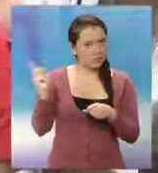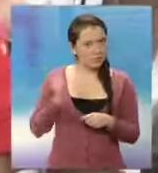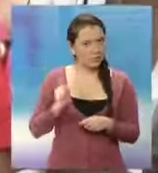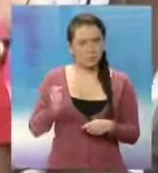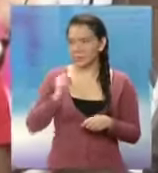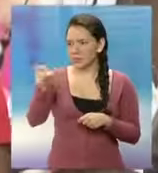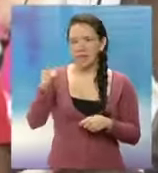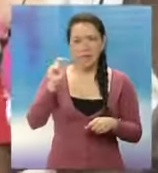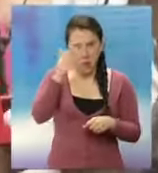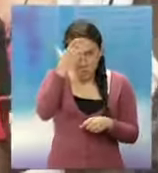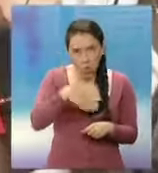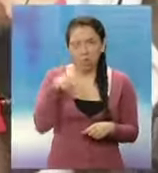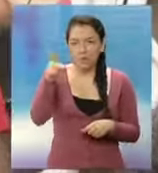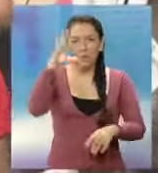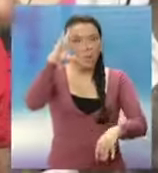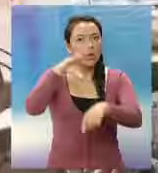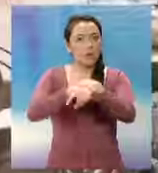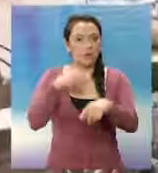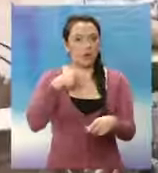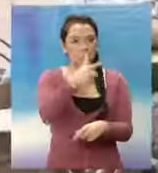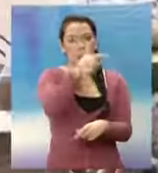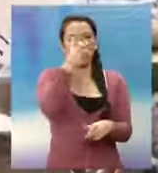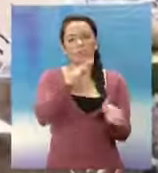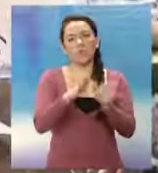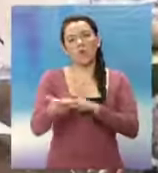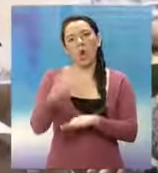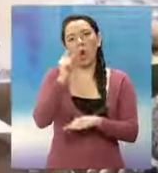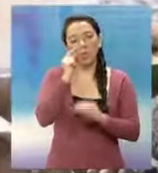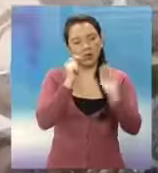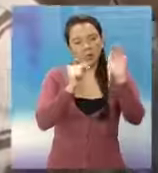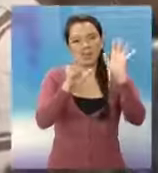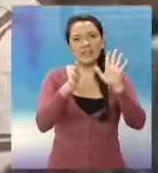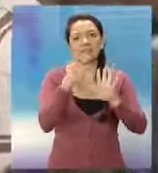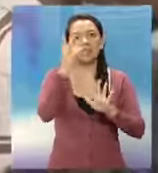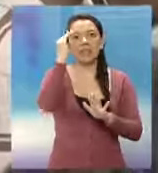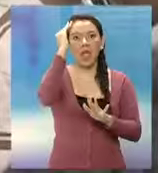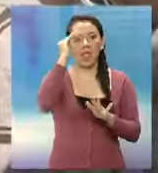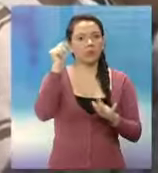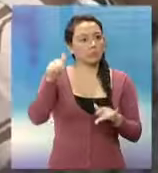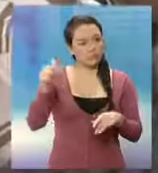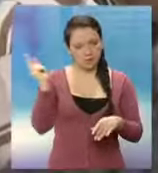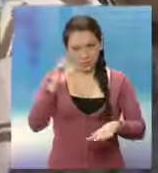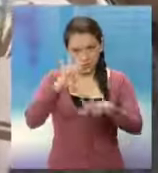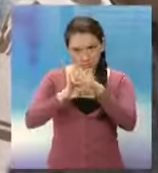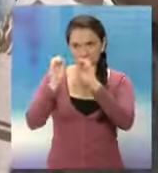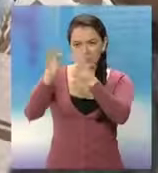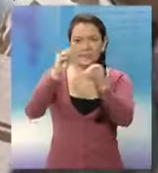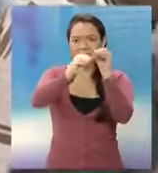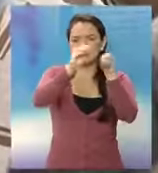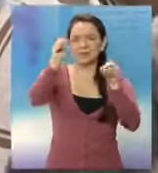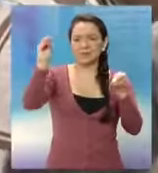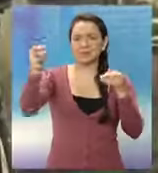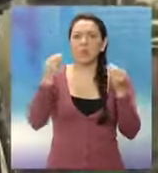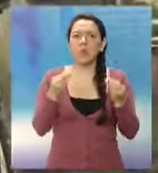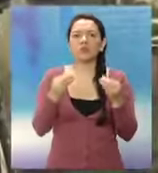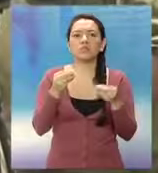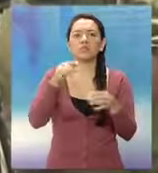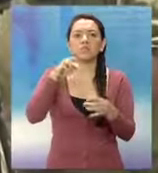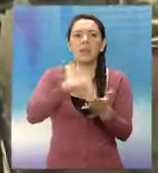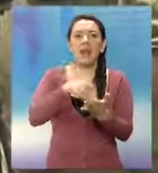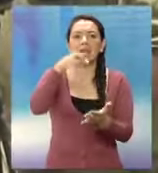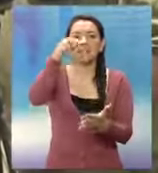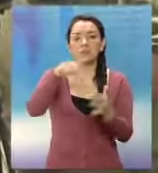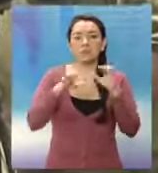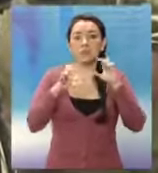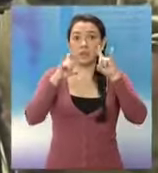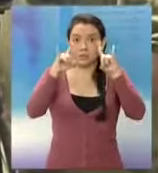incluidas Atlanta, Chicago, Los Ángeles y Miami, fueron escenarios de las protestas. En su primer comentario sobre el proceso, el